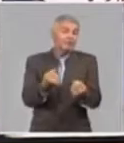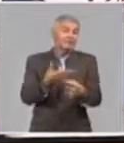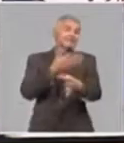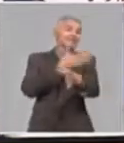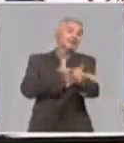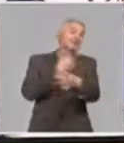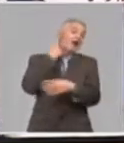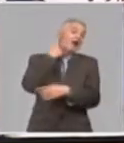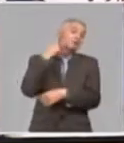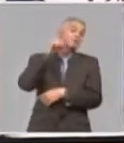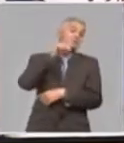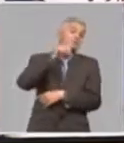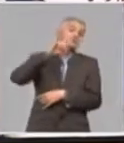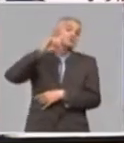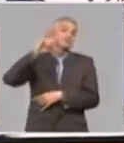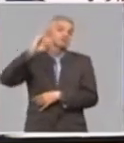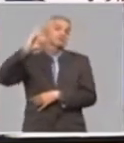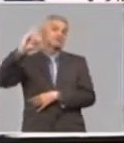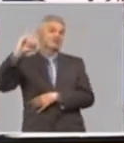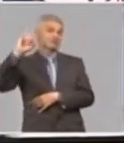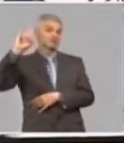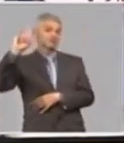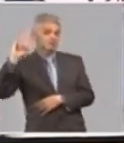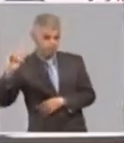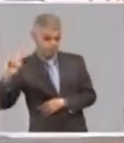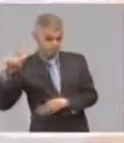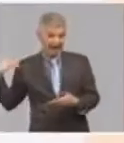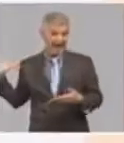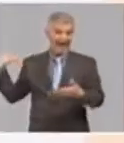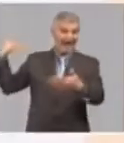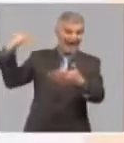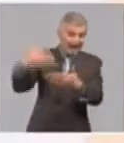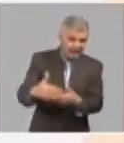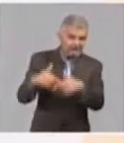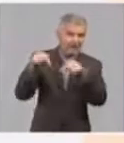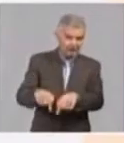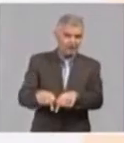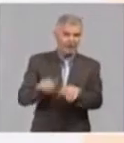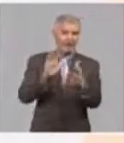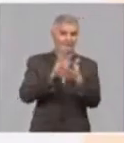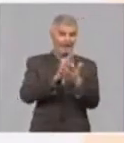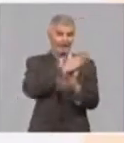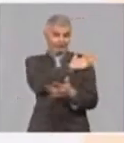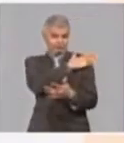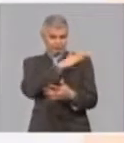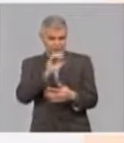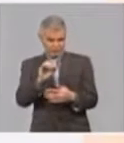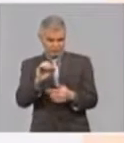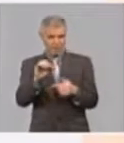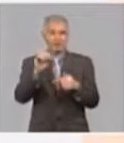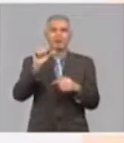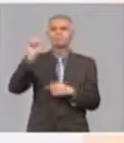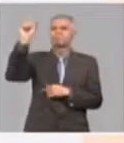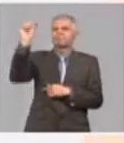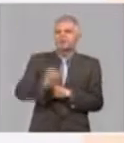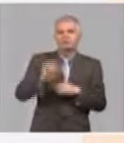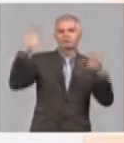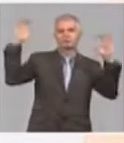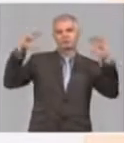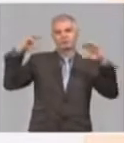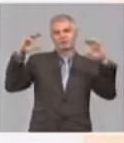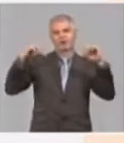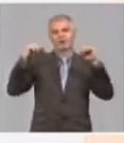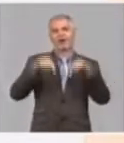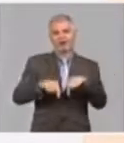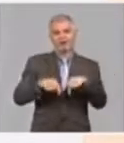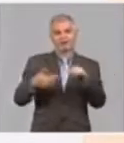hasta la fecha. O sea que traje este dato porque ilustra la problemática que estamos enfrentando y